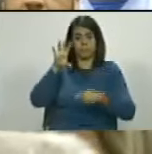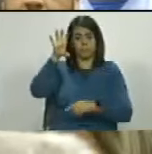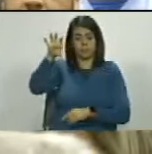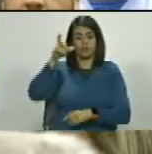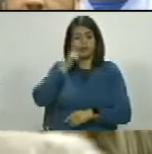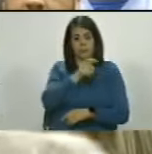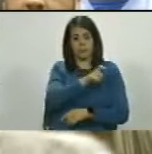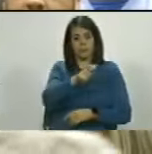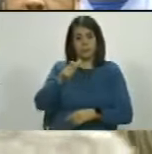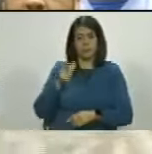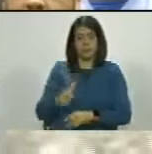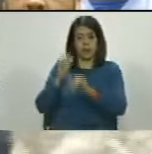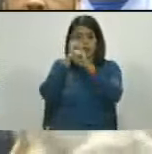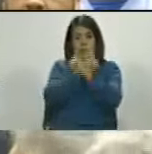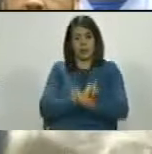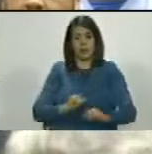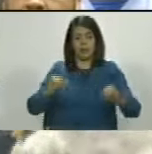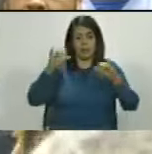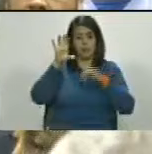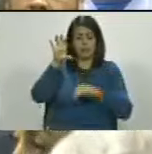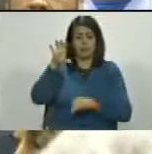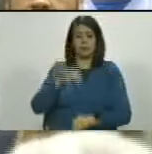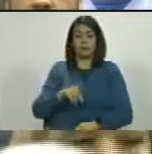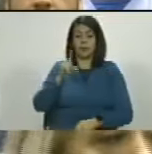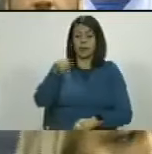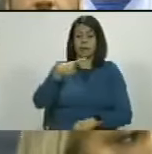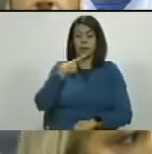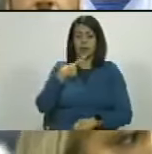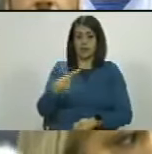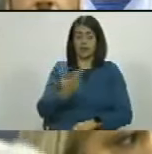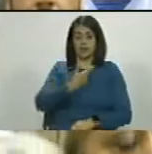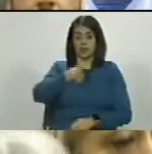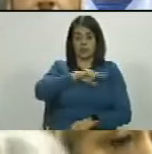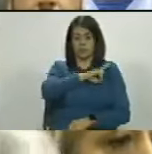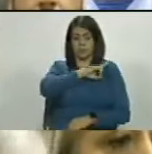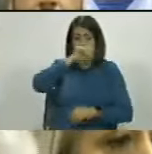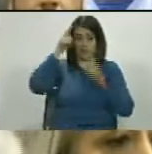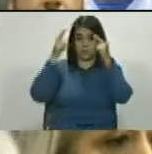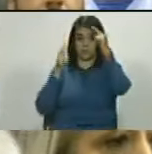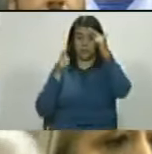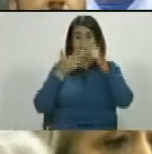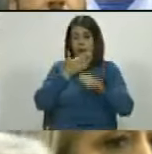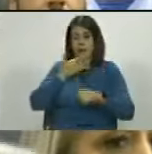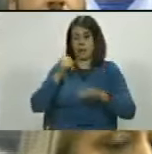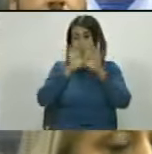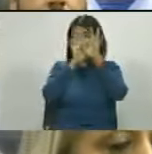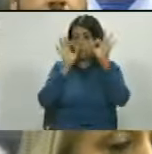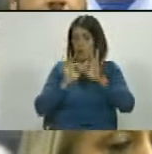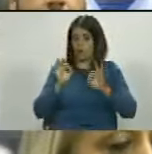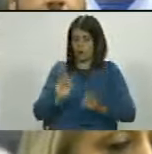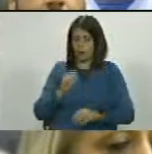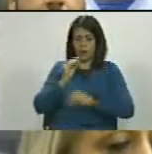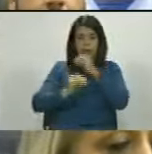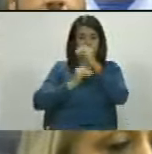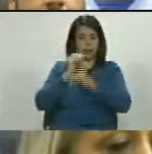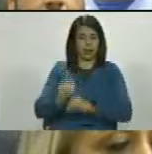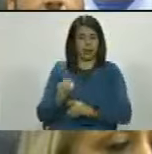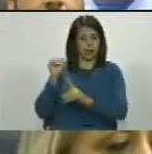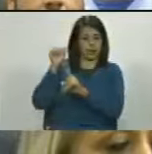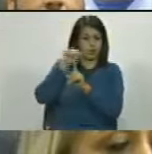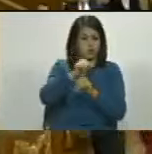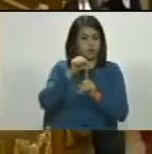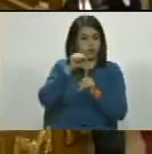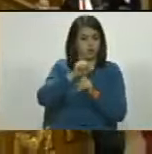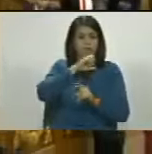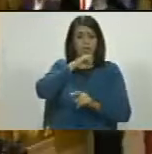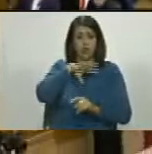soberanía de la patria, por la independencia de la patria. Y también decía nuestro comandante Hugo Chávez que la mejor forma de reivindicar las luchas